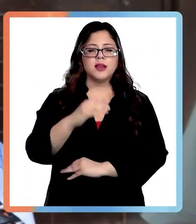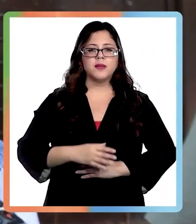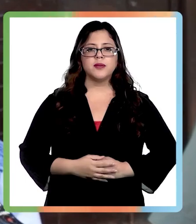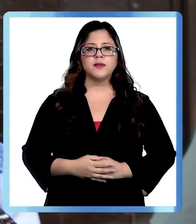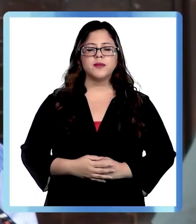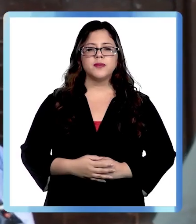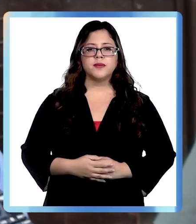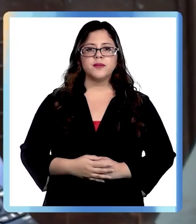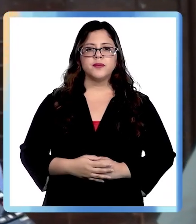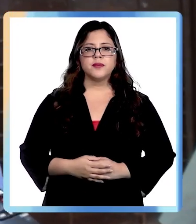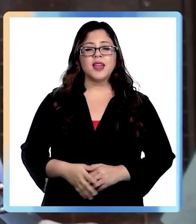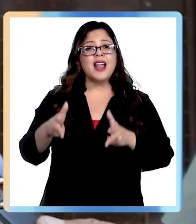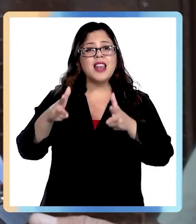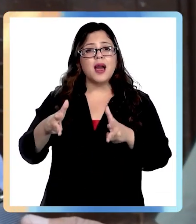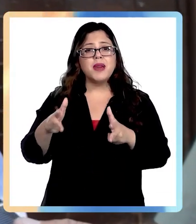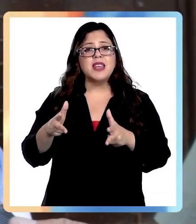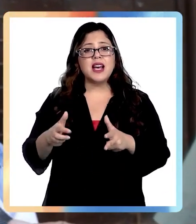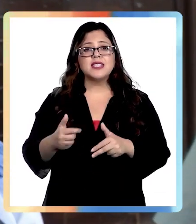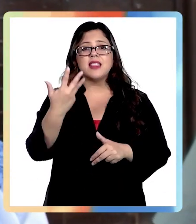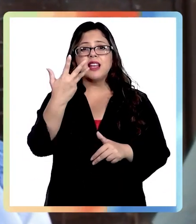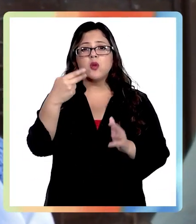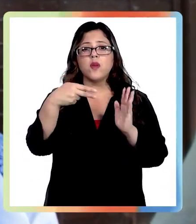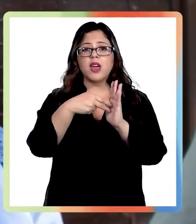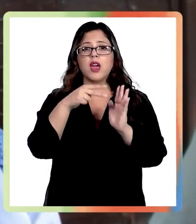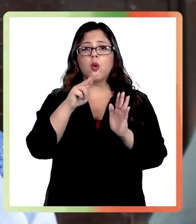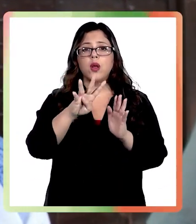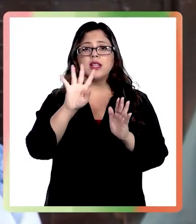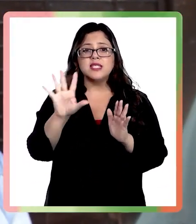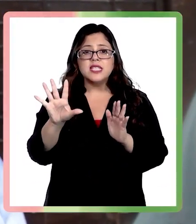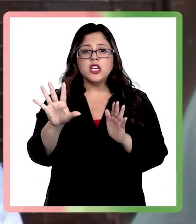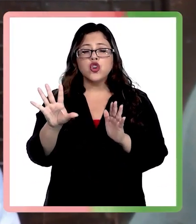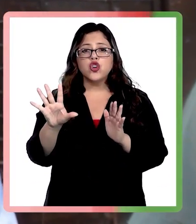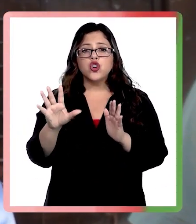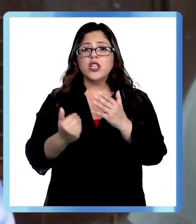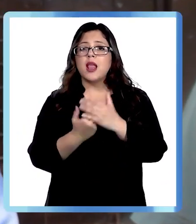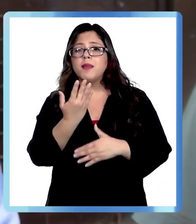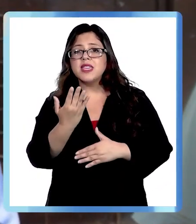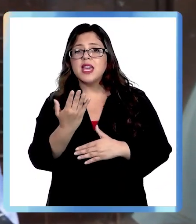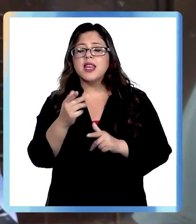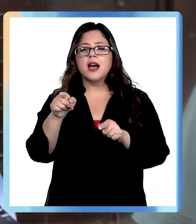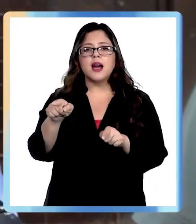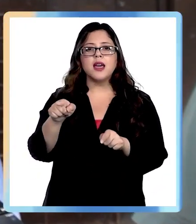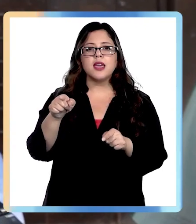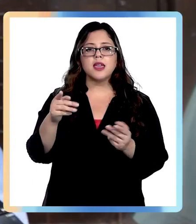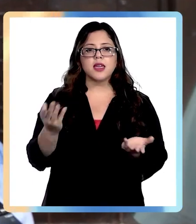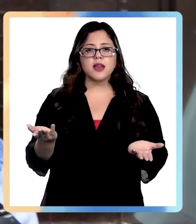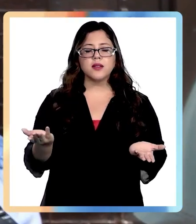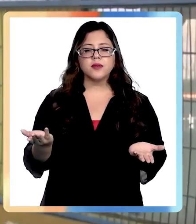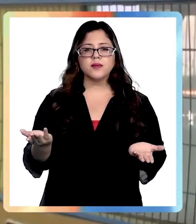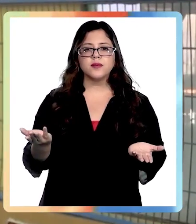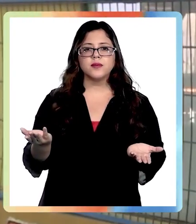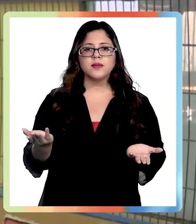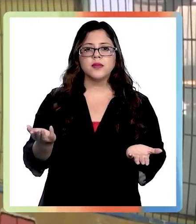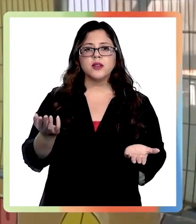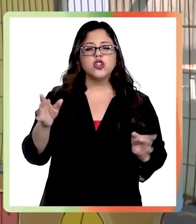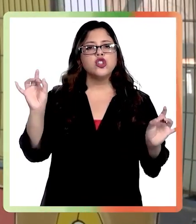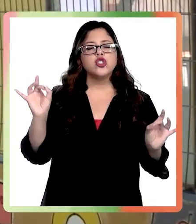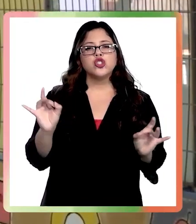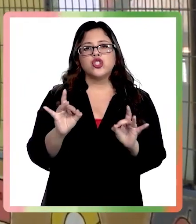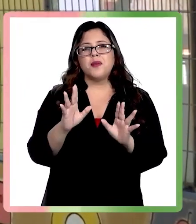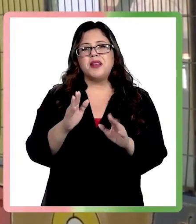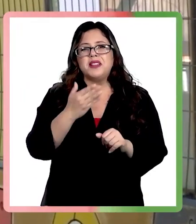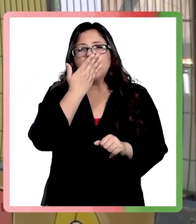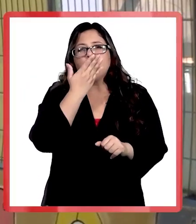amenaza de las 9.45 resultó ser lo que preveíamos que era una simplemente mala broma.